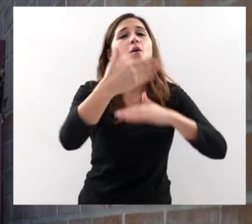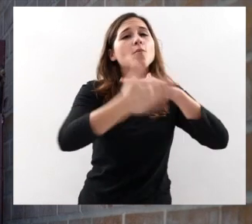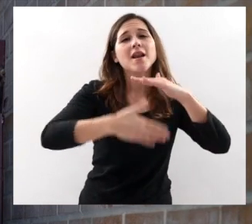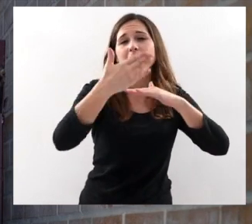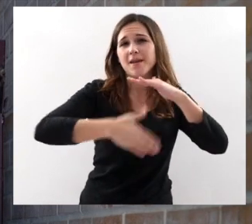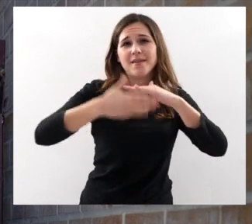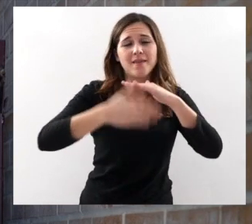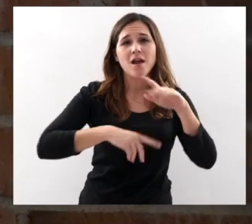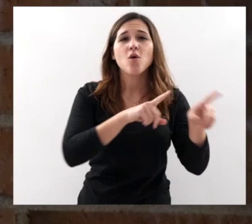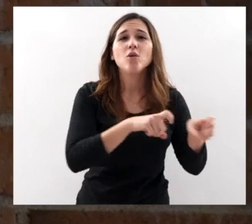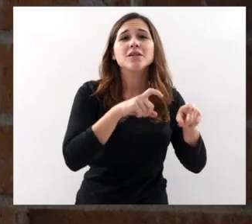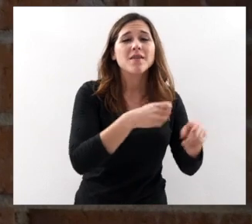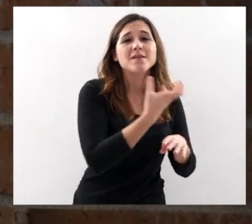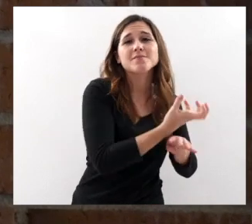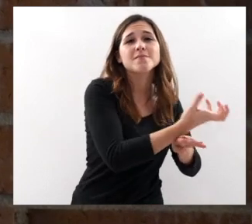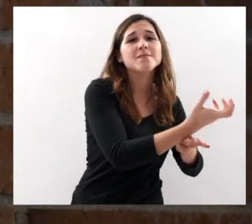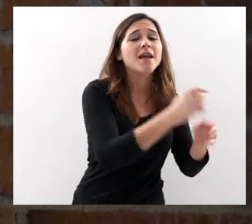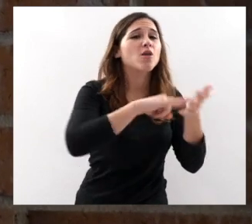Cian Pago de la Calera